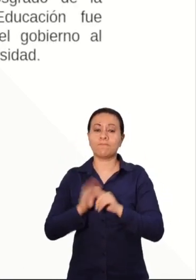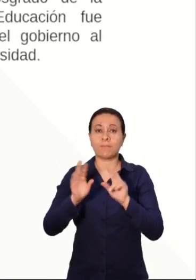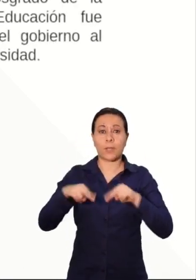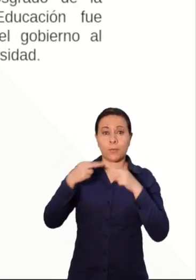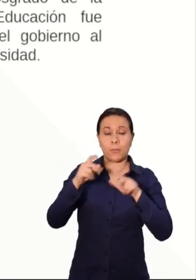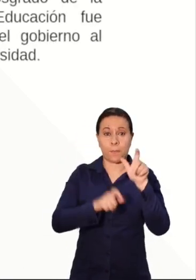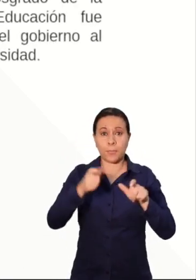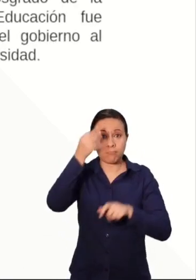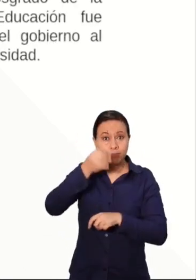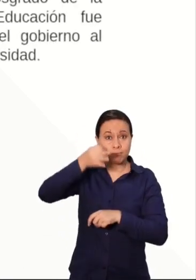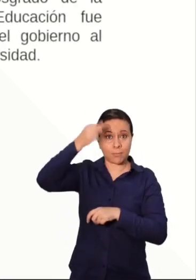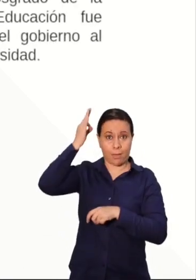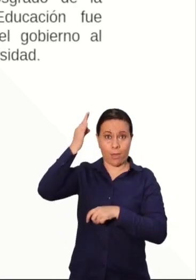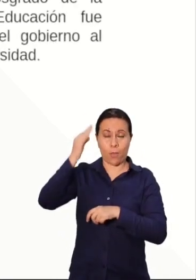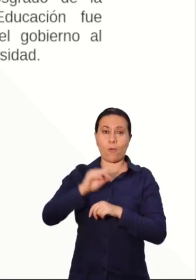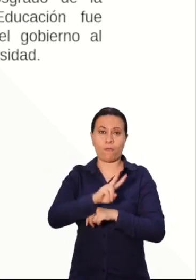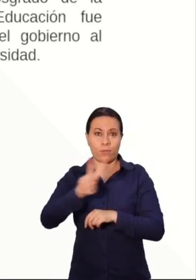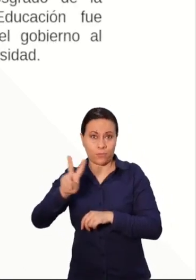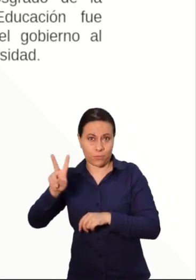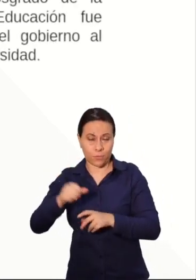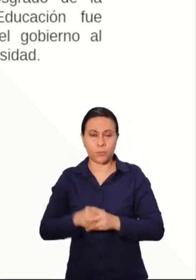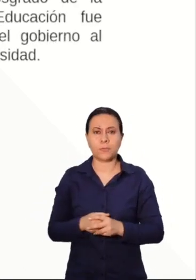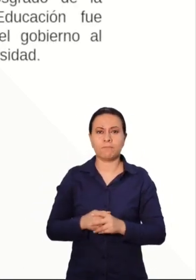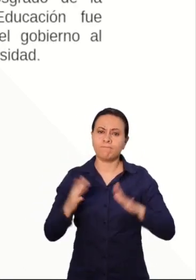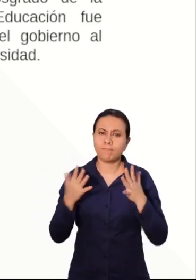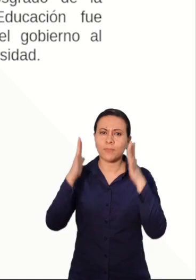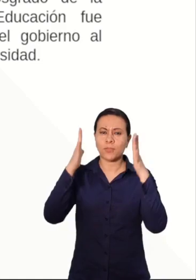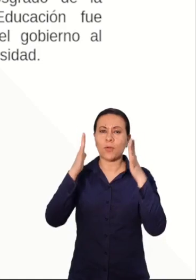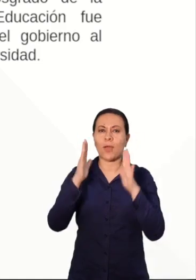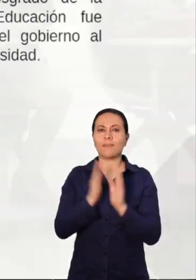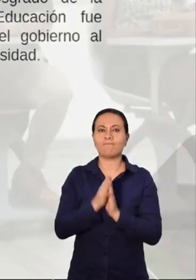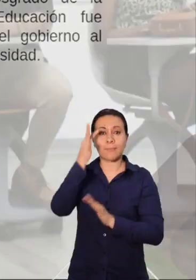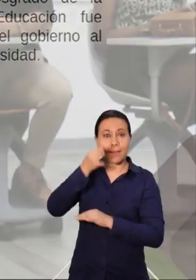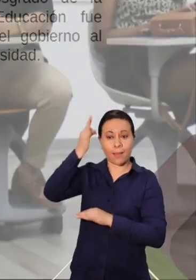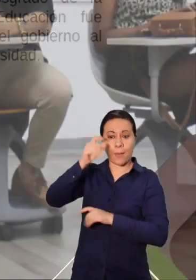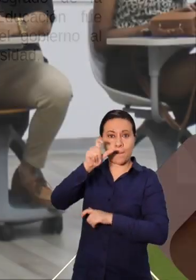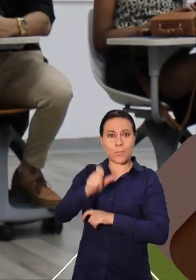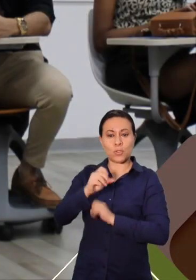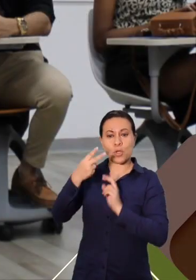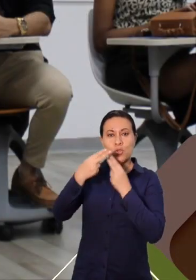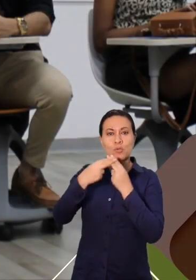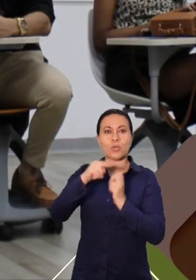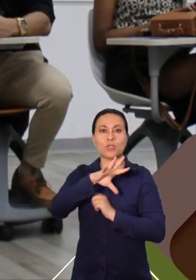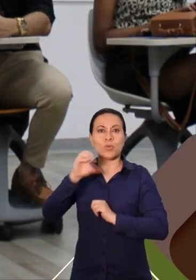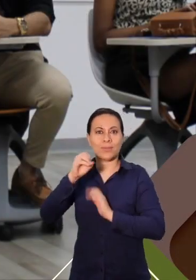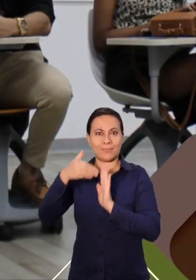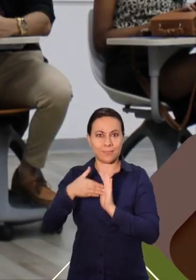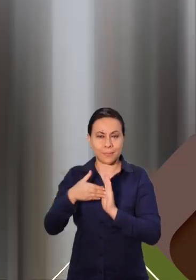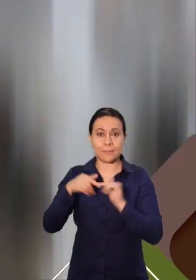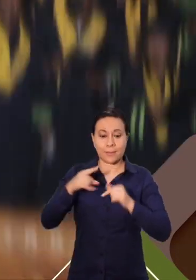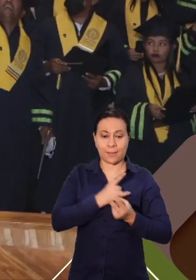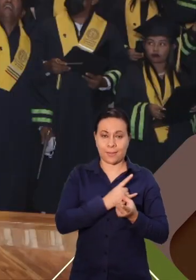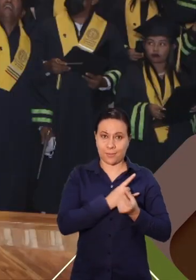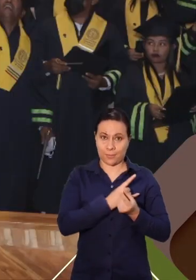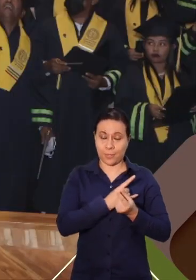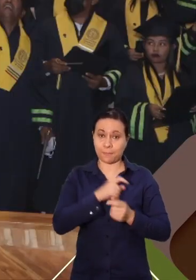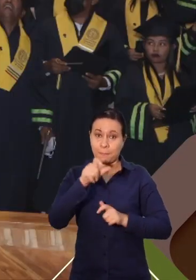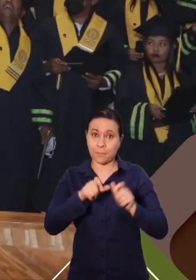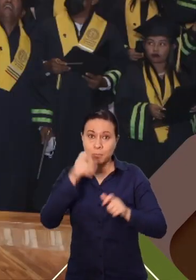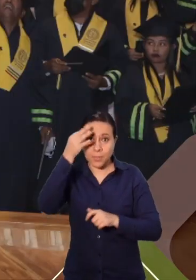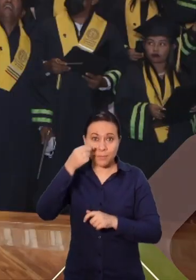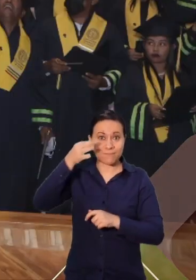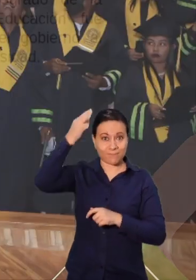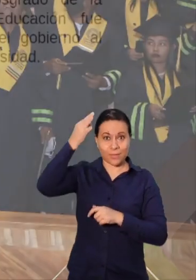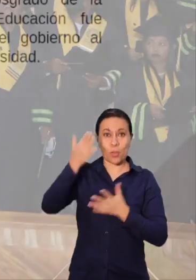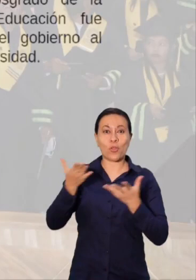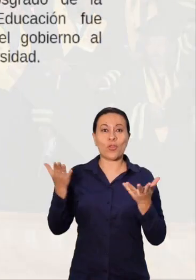espacio donde se exaltó al egresado 50.000 de la Universidad Tecnológica de Pereira, egresada de la Maestría en Educación, proveniente de